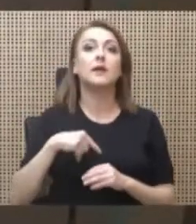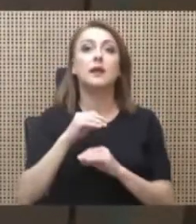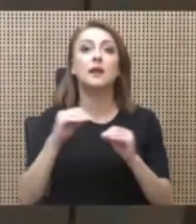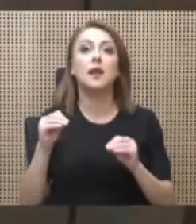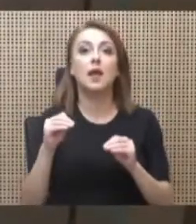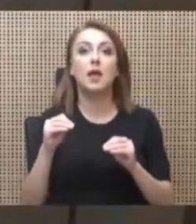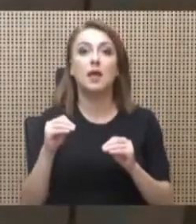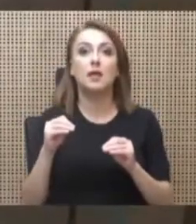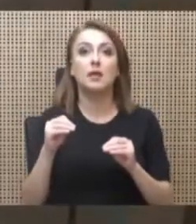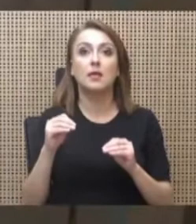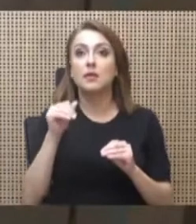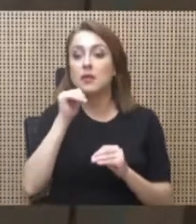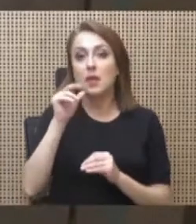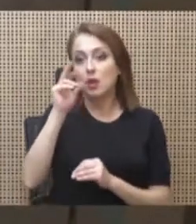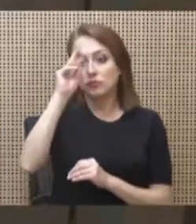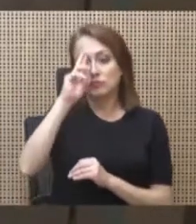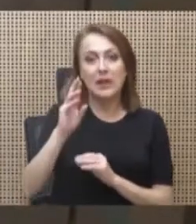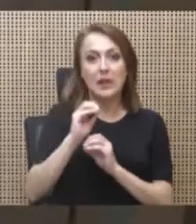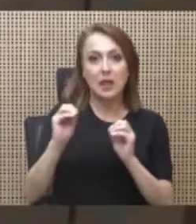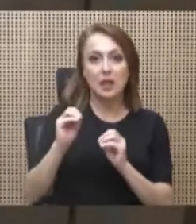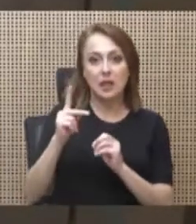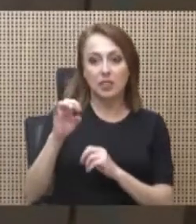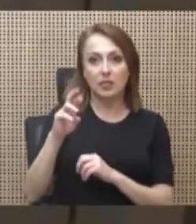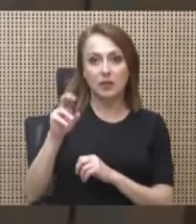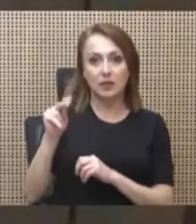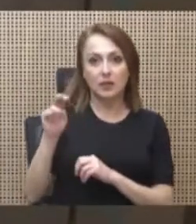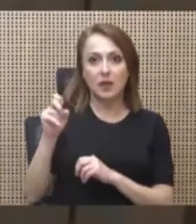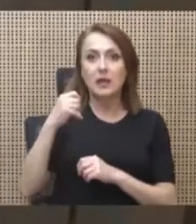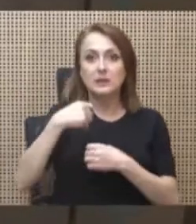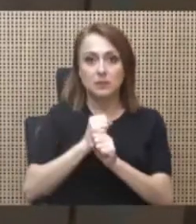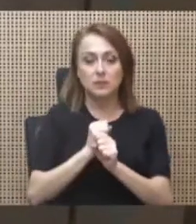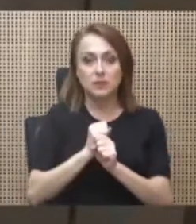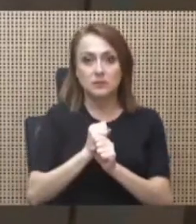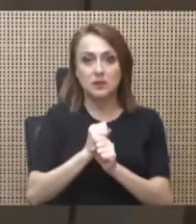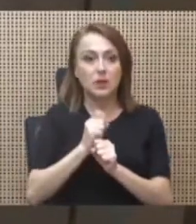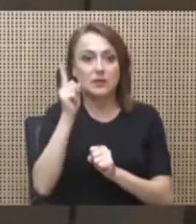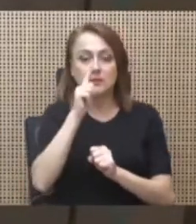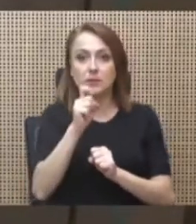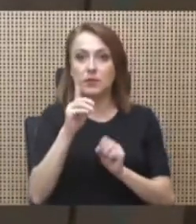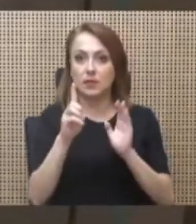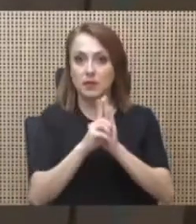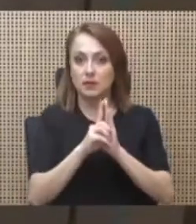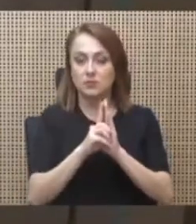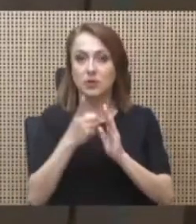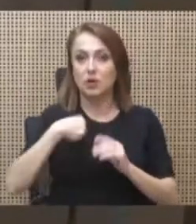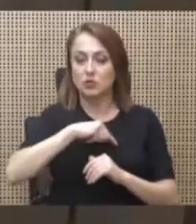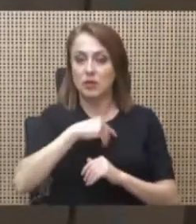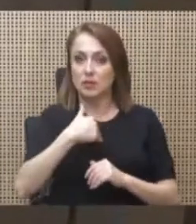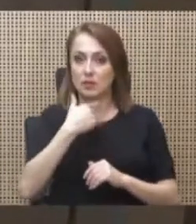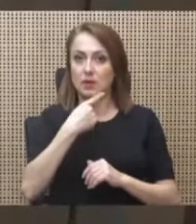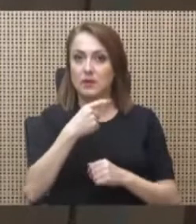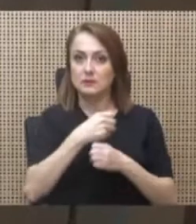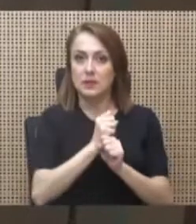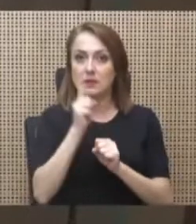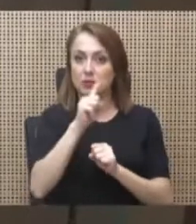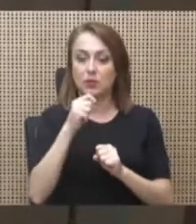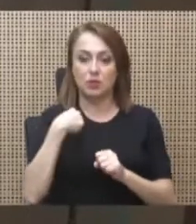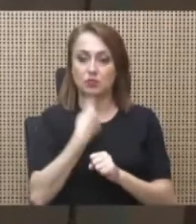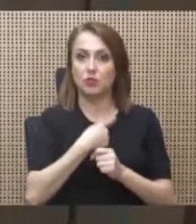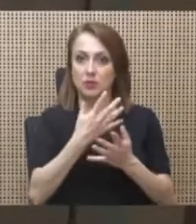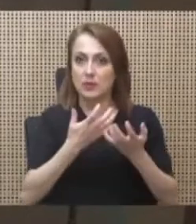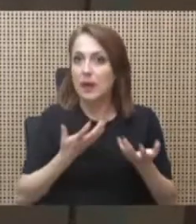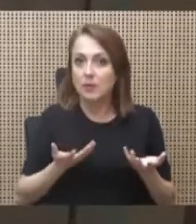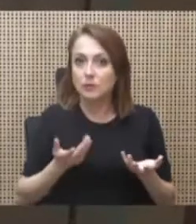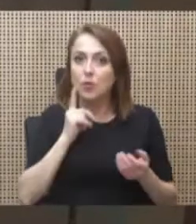está pasando, diputada Katherine, nadie se está pasando, estamos haciendo las preguntas que nos corresponde y el derecho que tenemos a hacer las preguntas que queramos hacer como